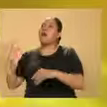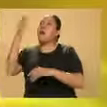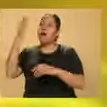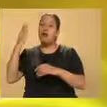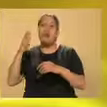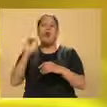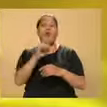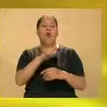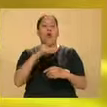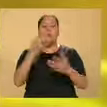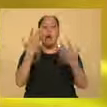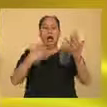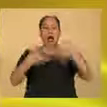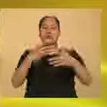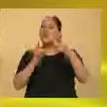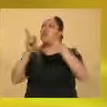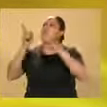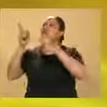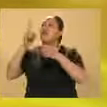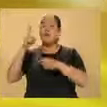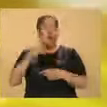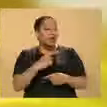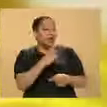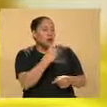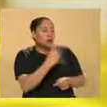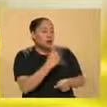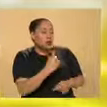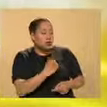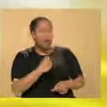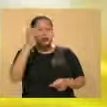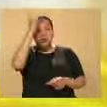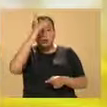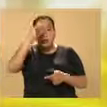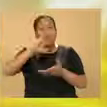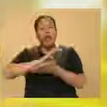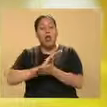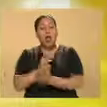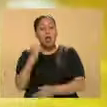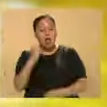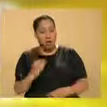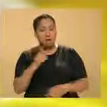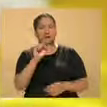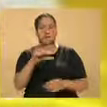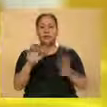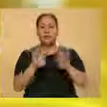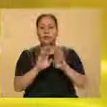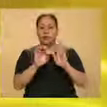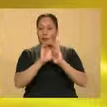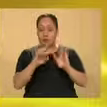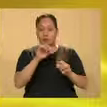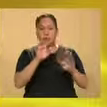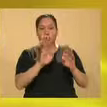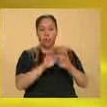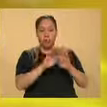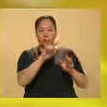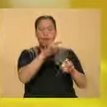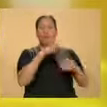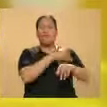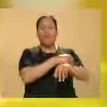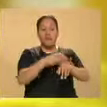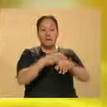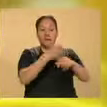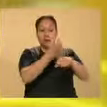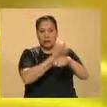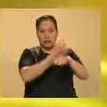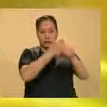psicológica. Nos dice el código también que el pariente consanguíneo en línea recta, ascendiente o descendiente